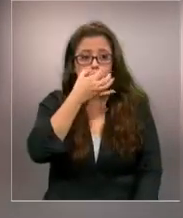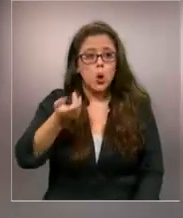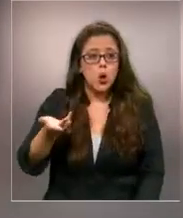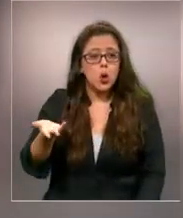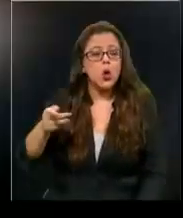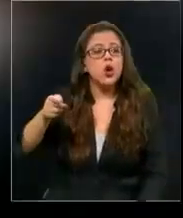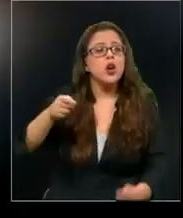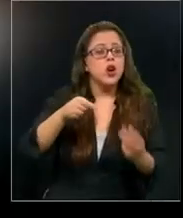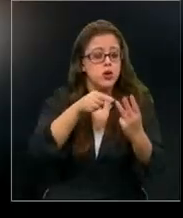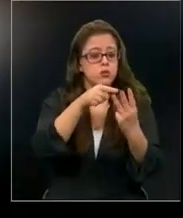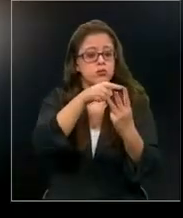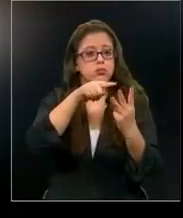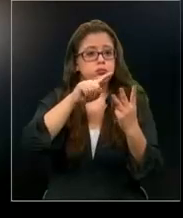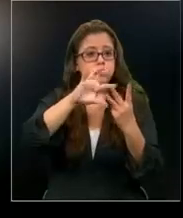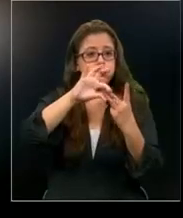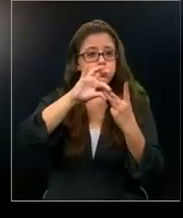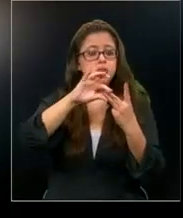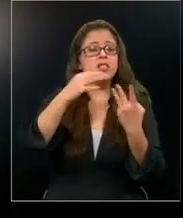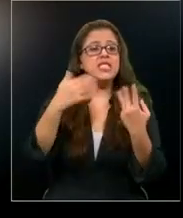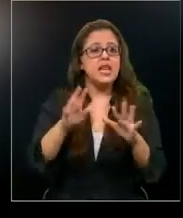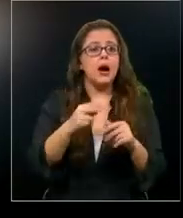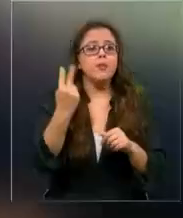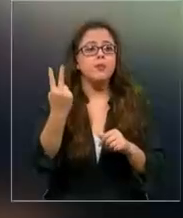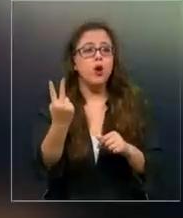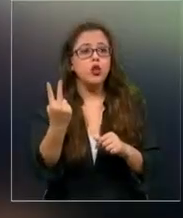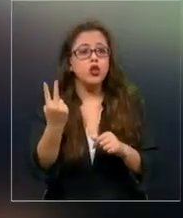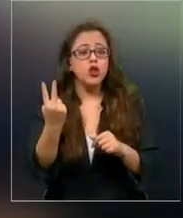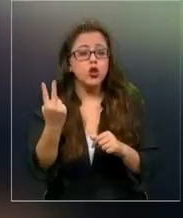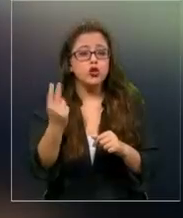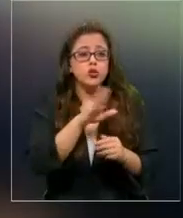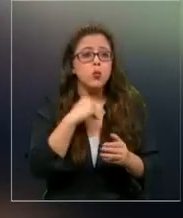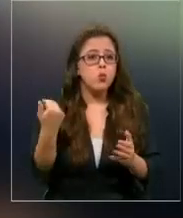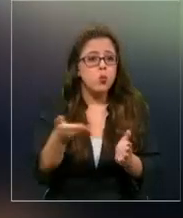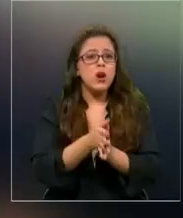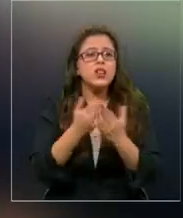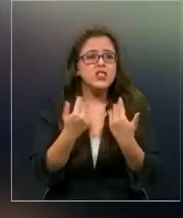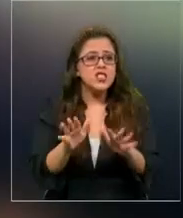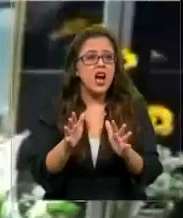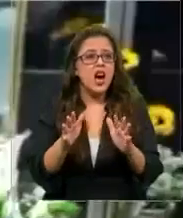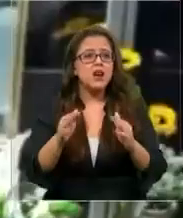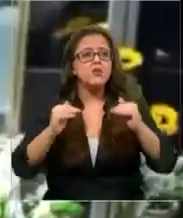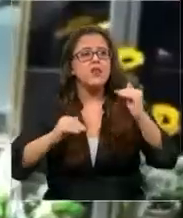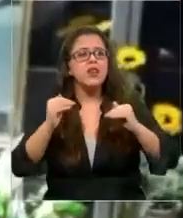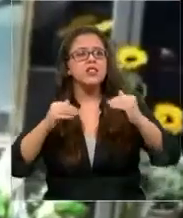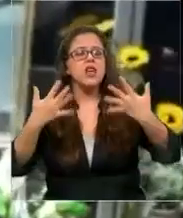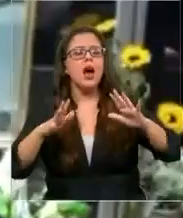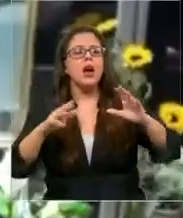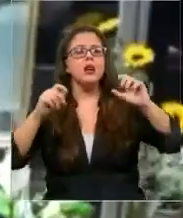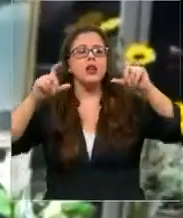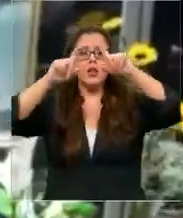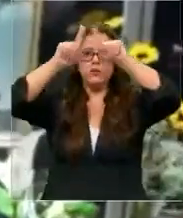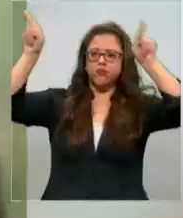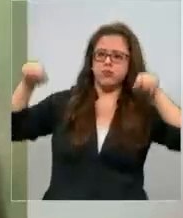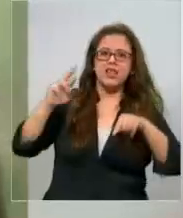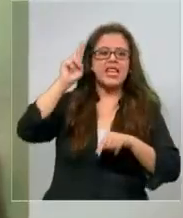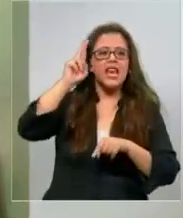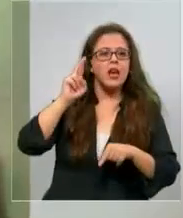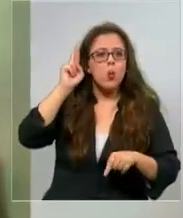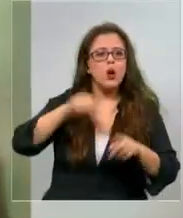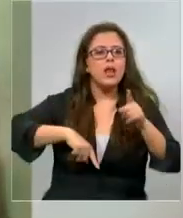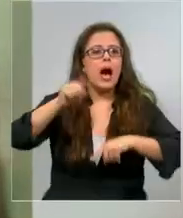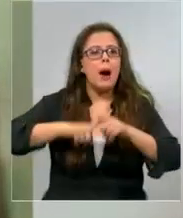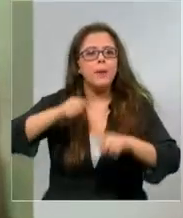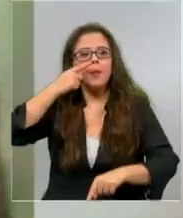Este último, prontuariado por dos homicidios, figura en varios registros posando en el mural que recuerda a su primo Carlos